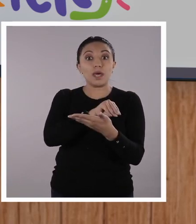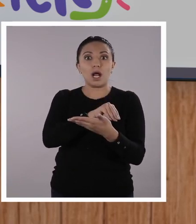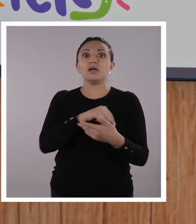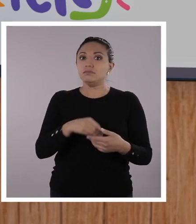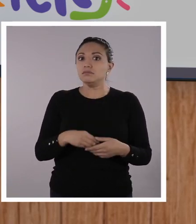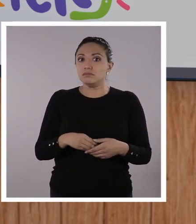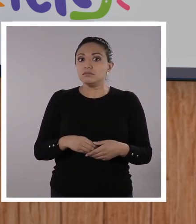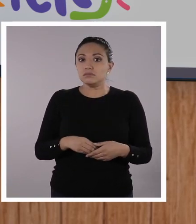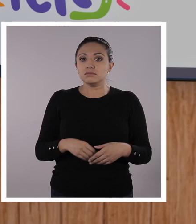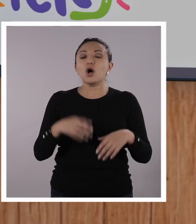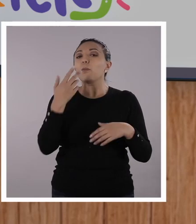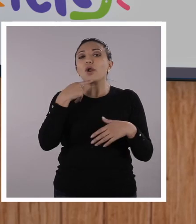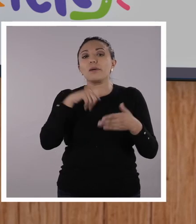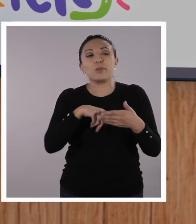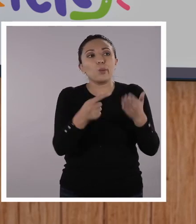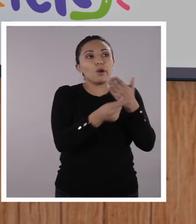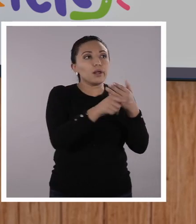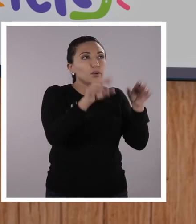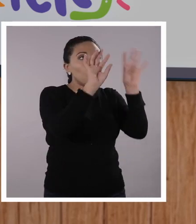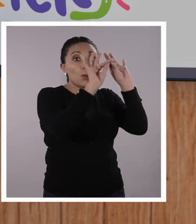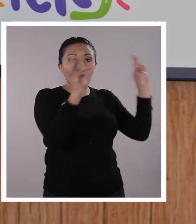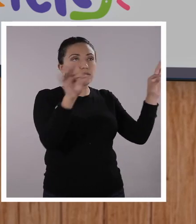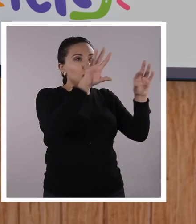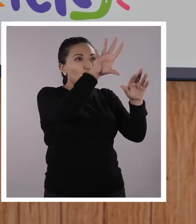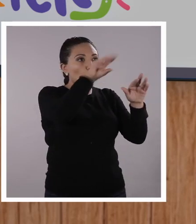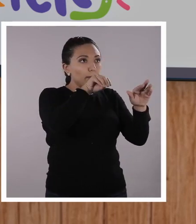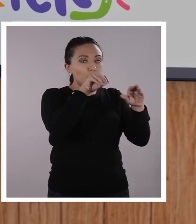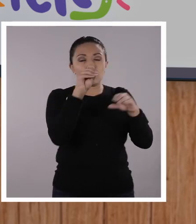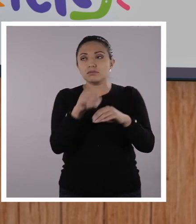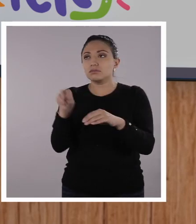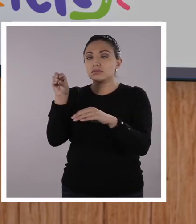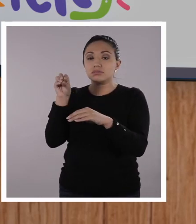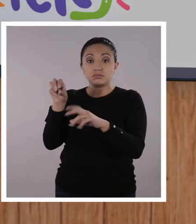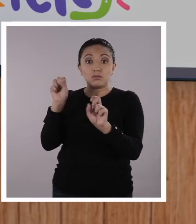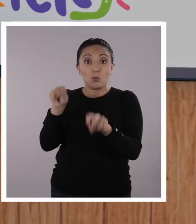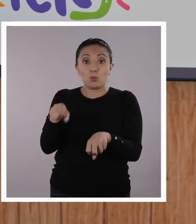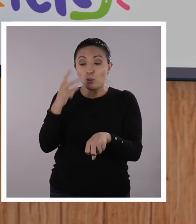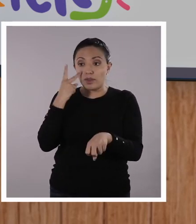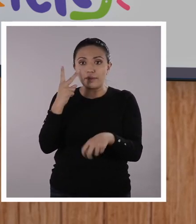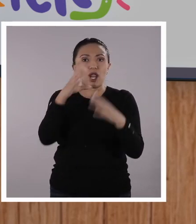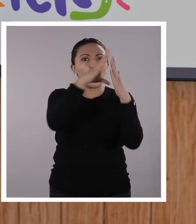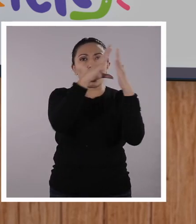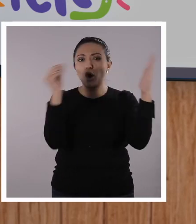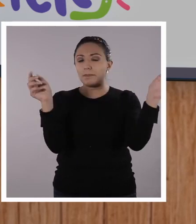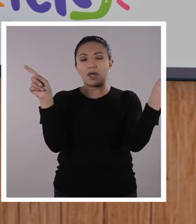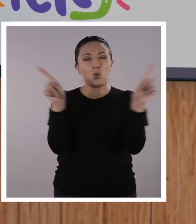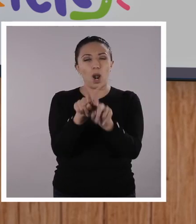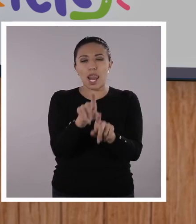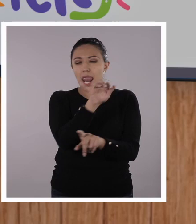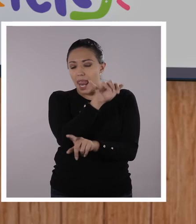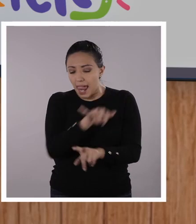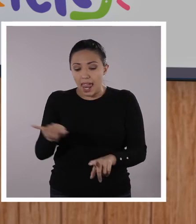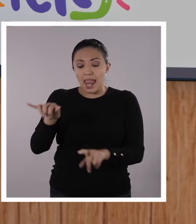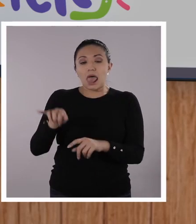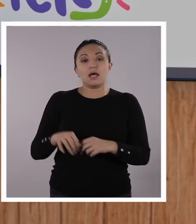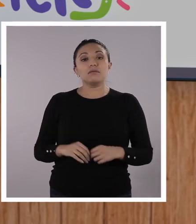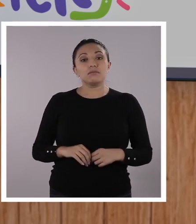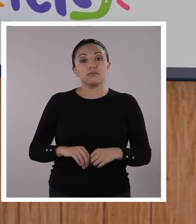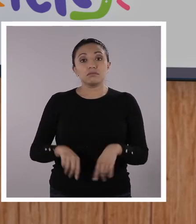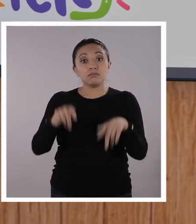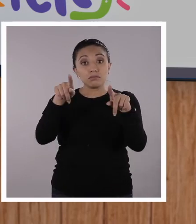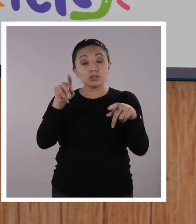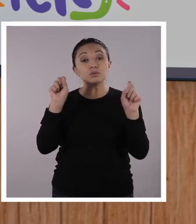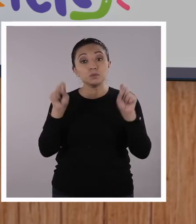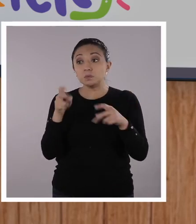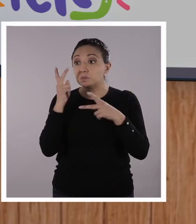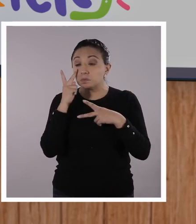utilizaron un pedacito de un texto, una frase y lo copiaron en un documento de manera textual. Esto te permite